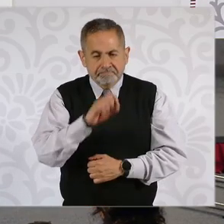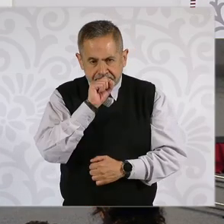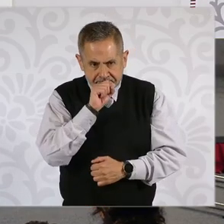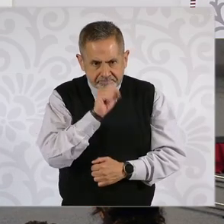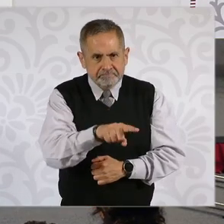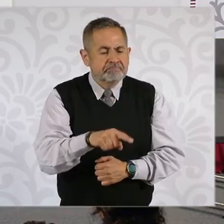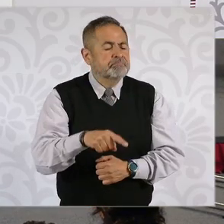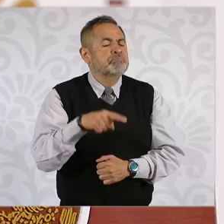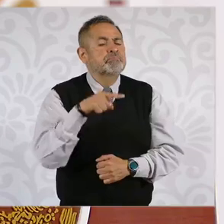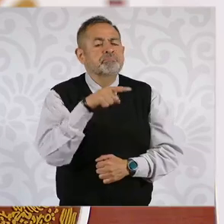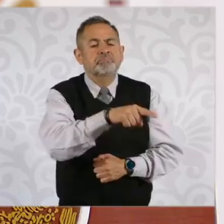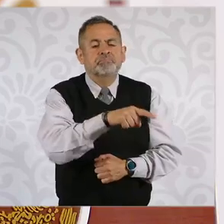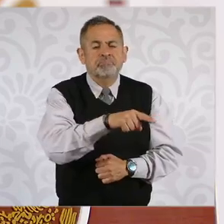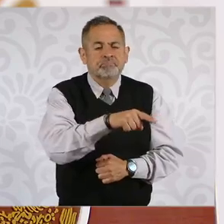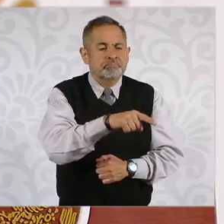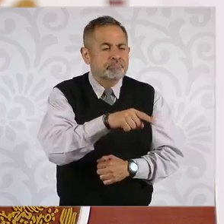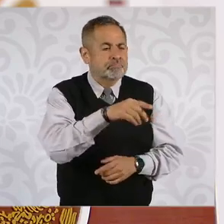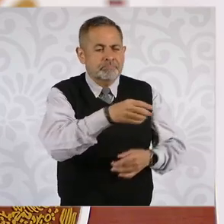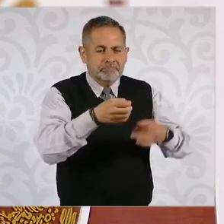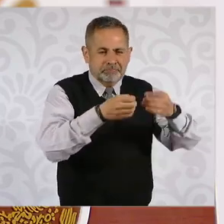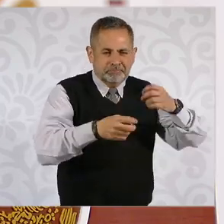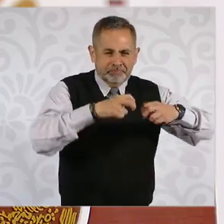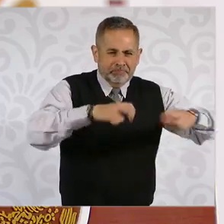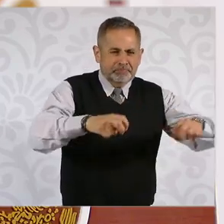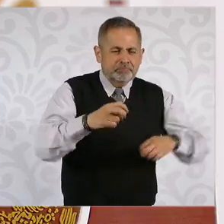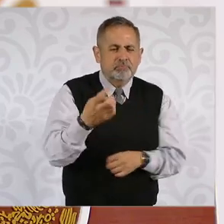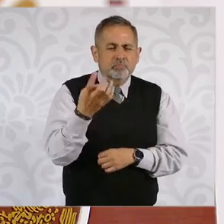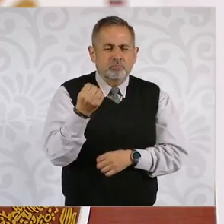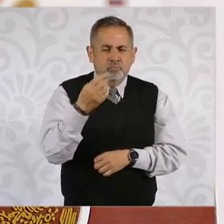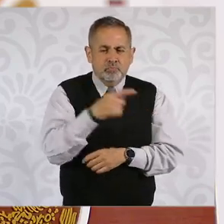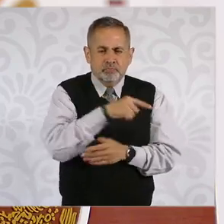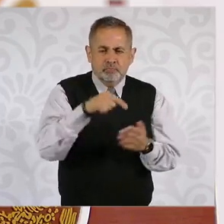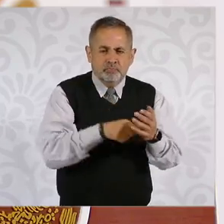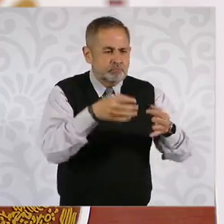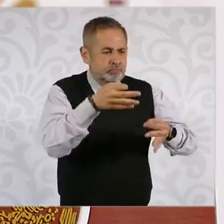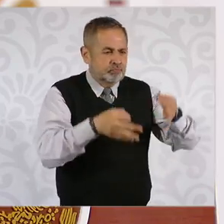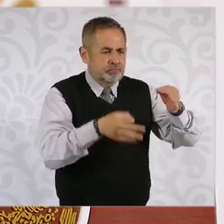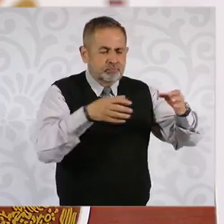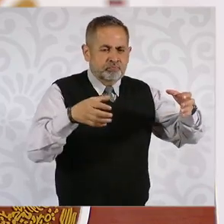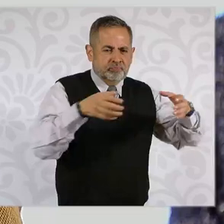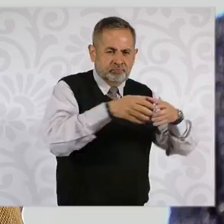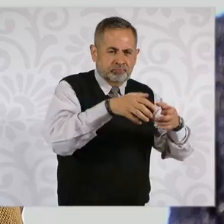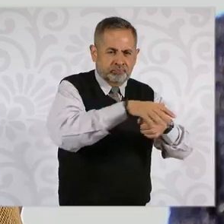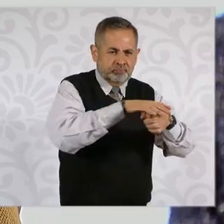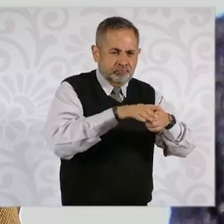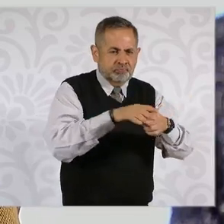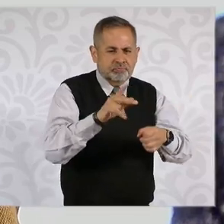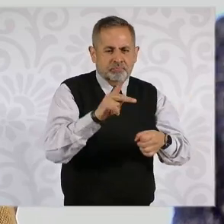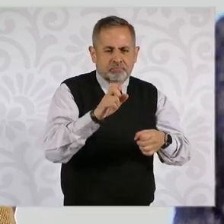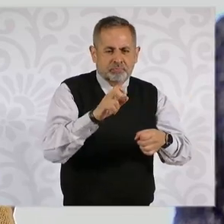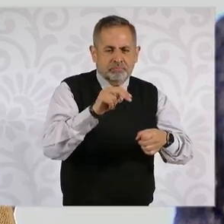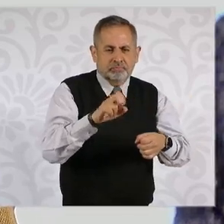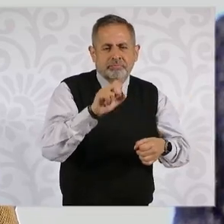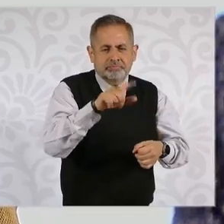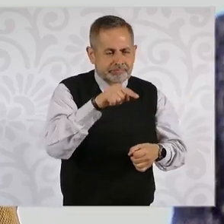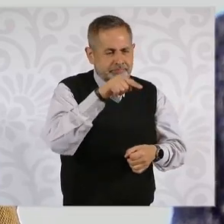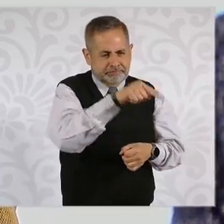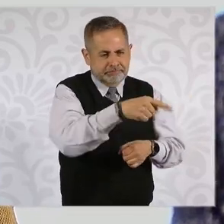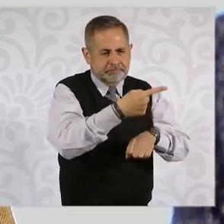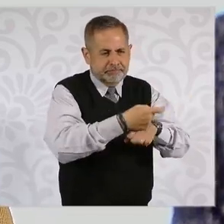caso del magistrado del noveno tribunal colegiado en materia penal del primer circuito.